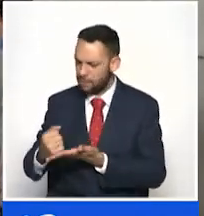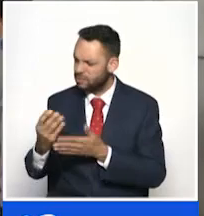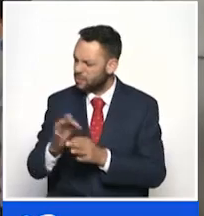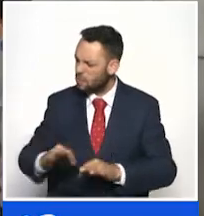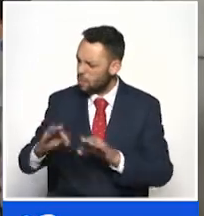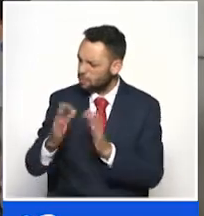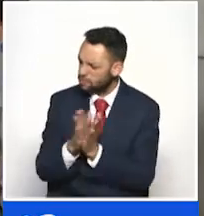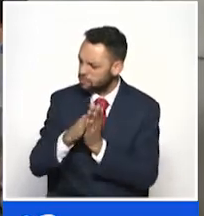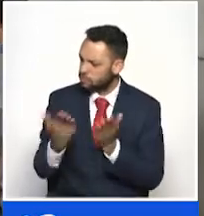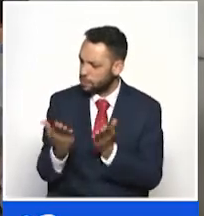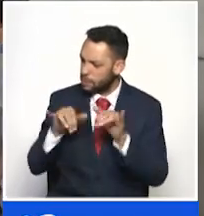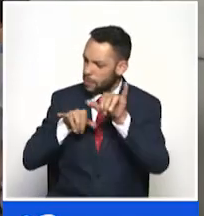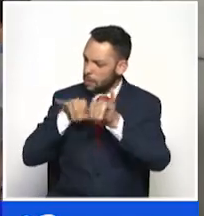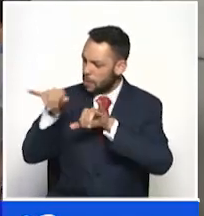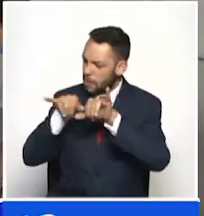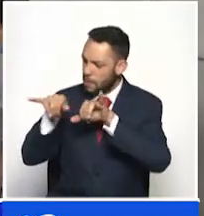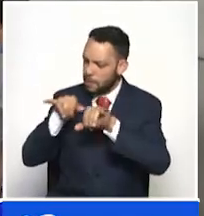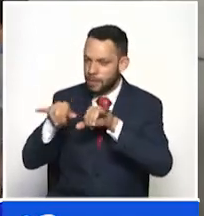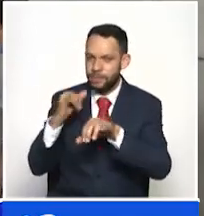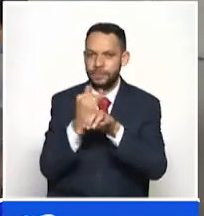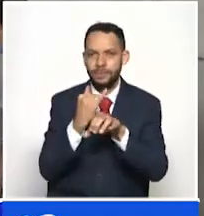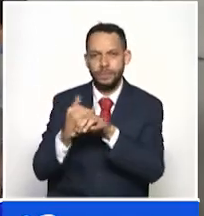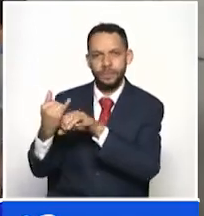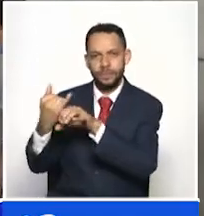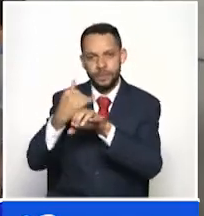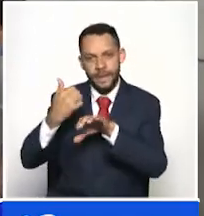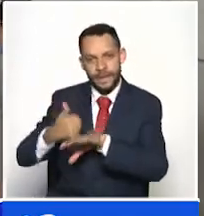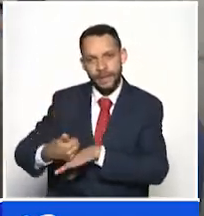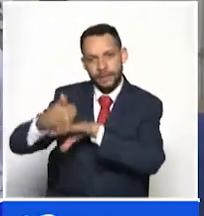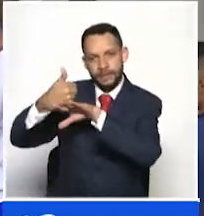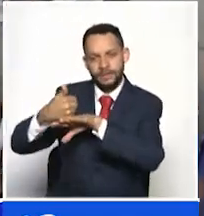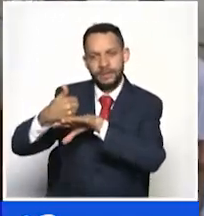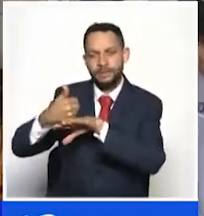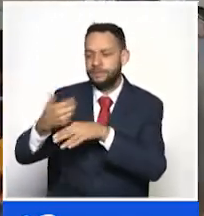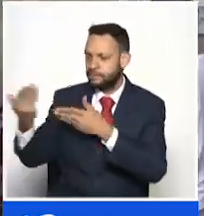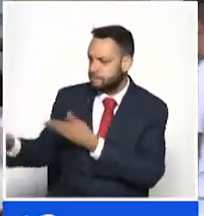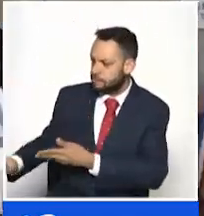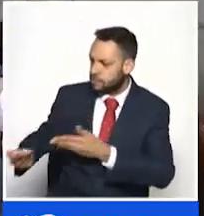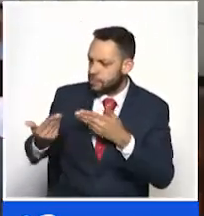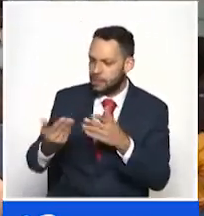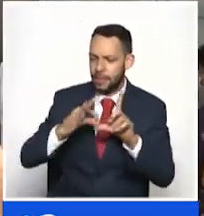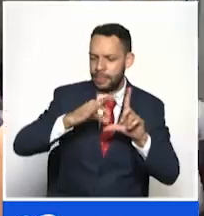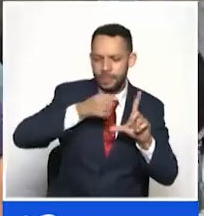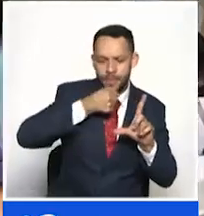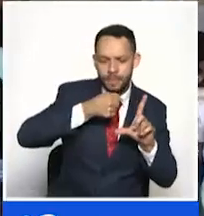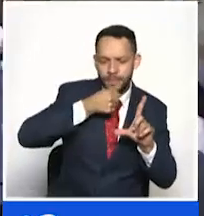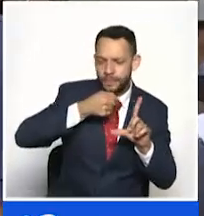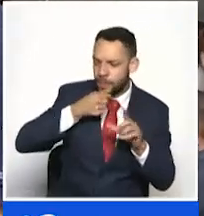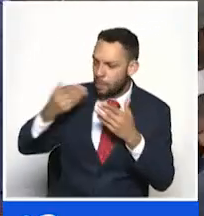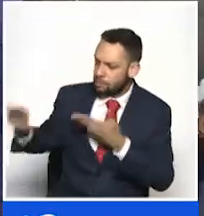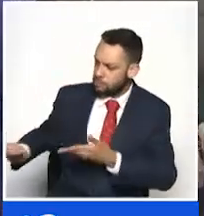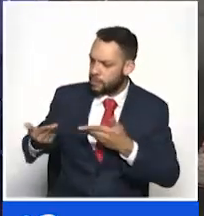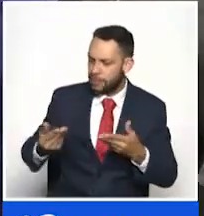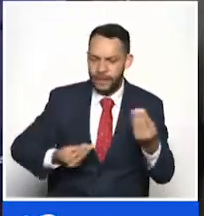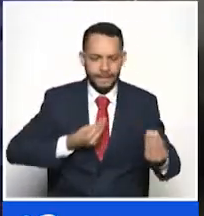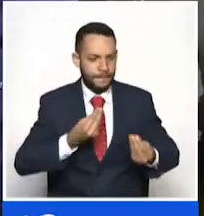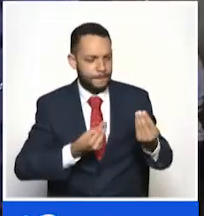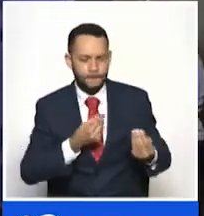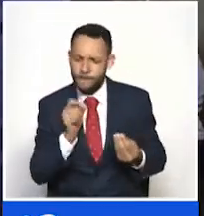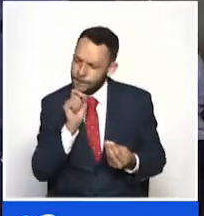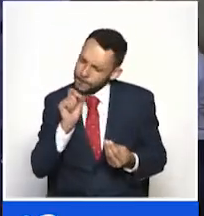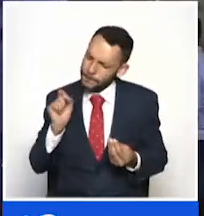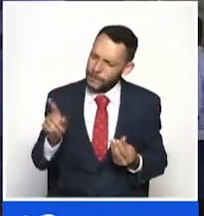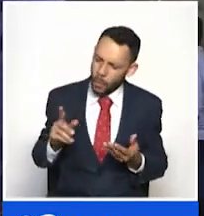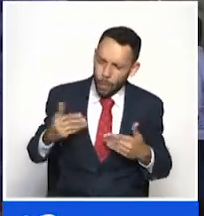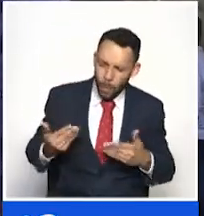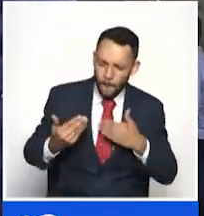es el director de la oficina de pasaportes del departamento de Risaralda. Bienvenido a Telecafé Noticias fin de semana y bueno, ¿hay